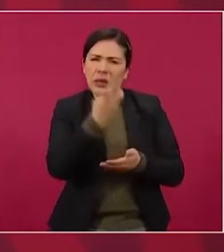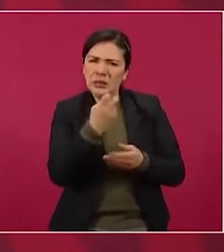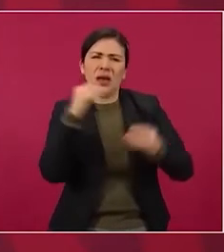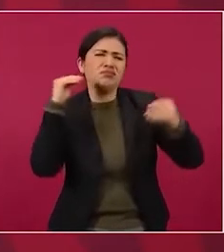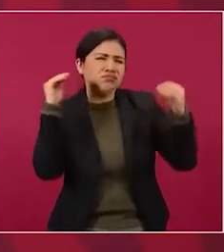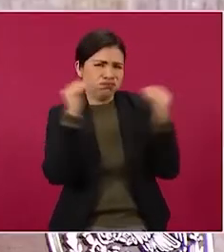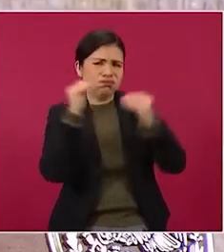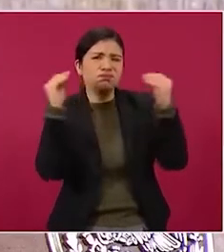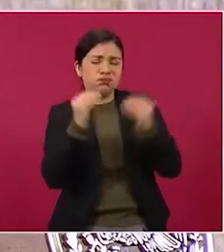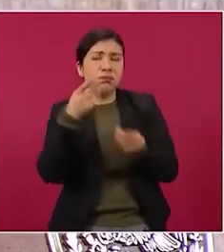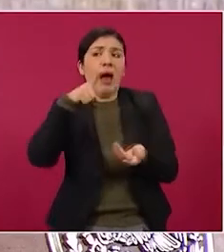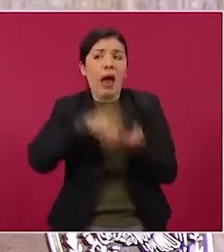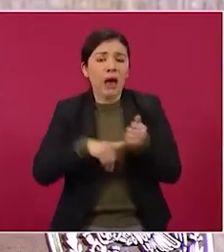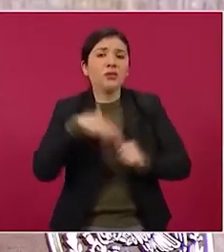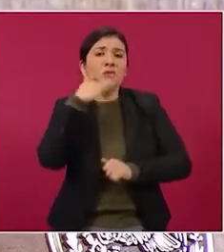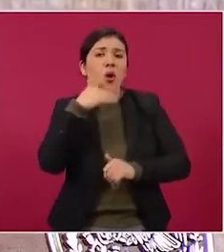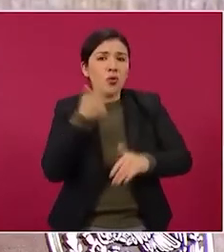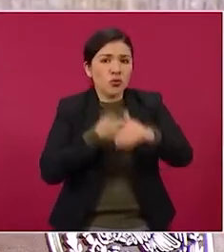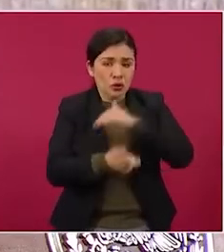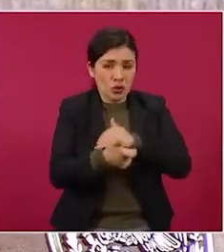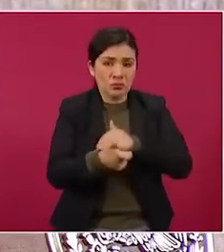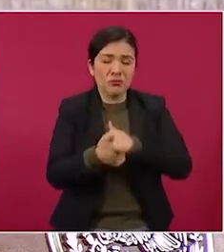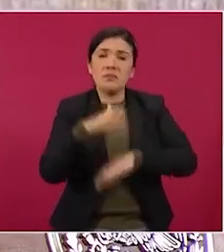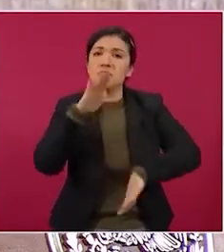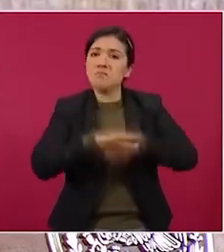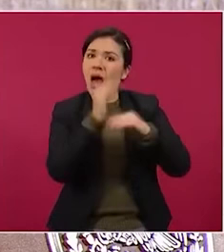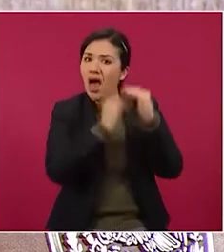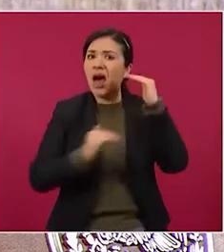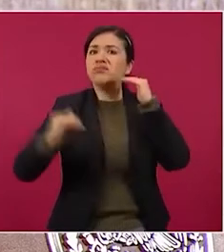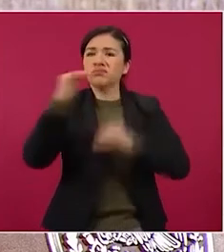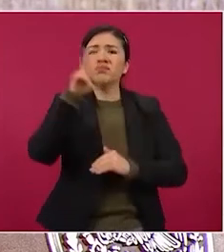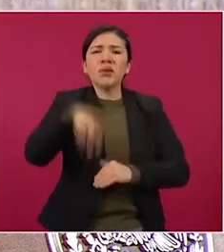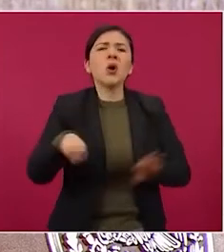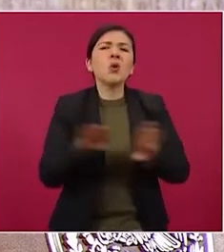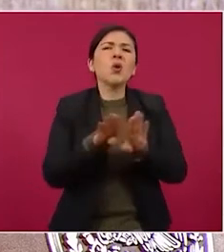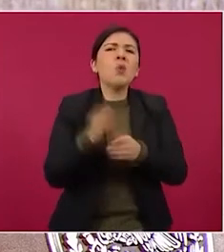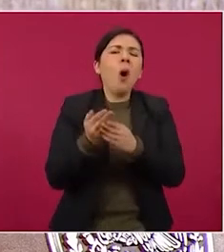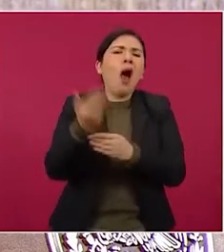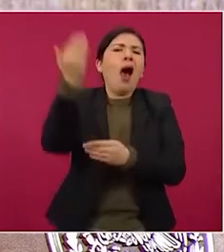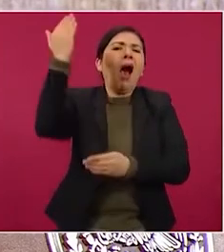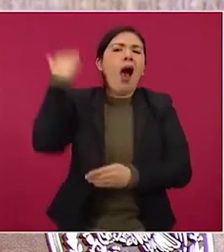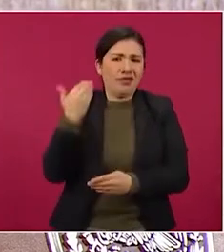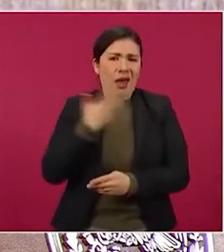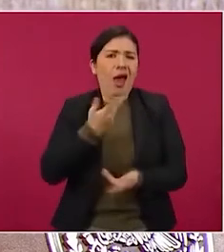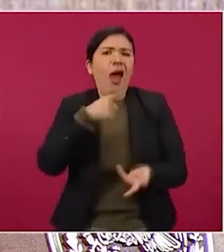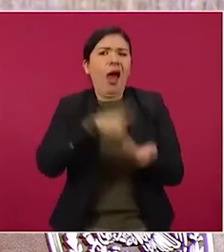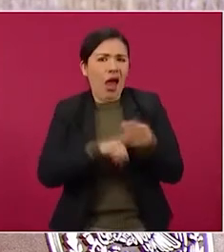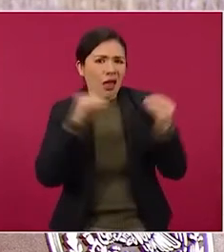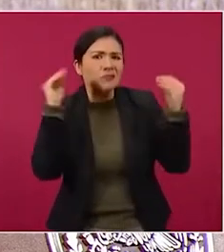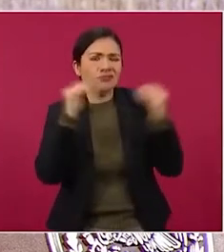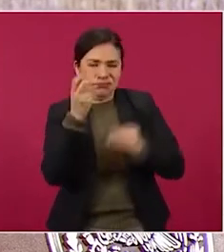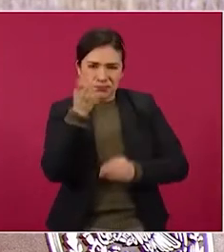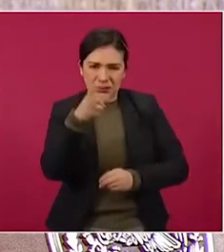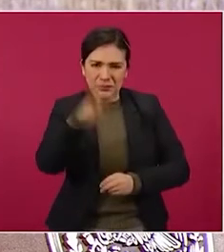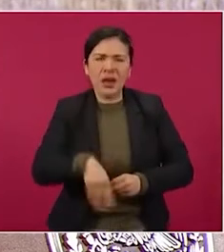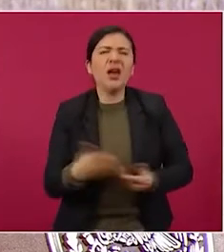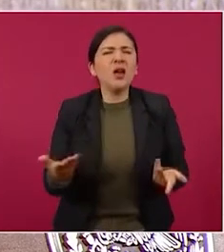de corrupción en la cúpula como era antes. A ver si